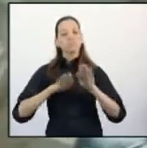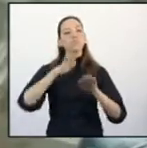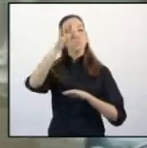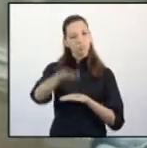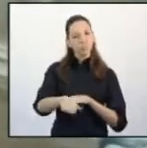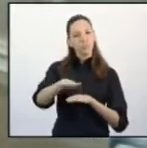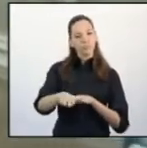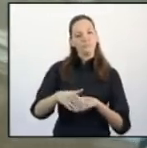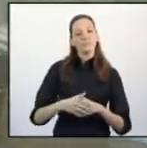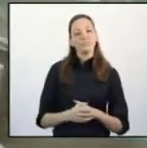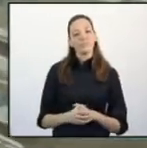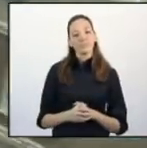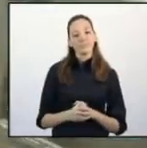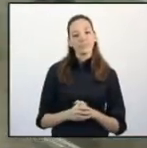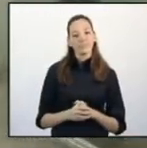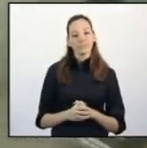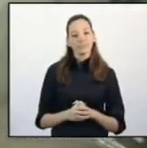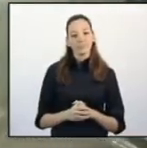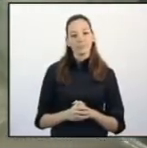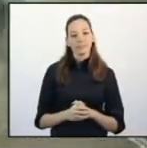hacia adelante en la historia de los extremeños.